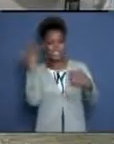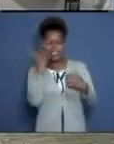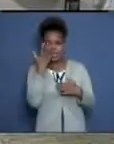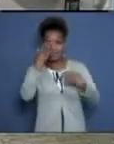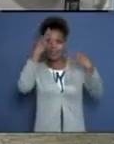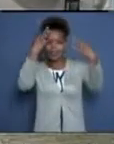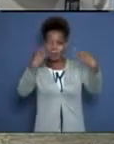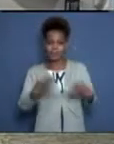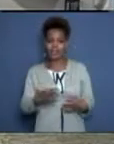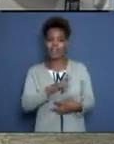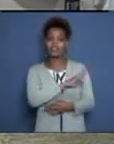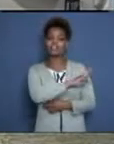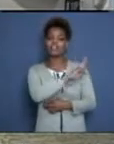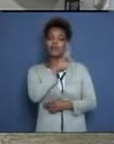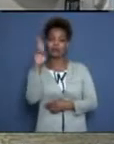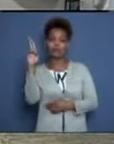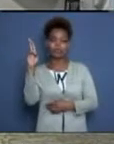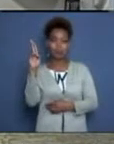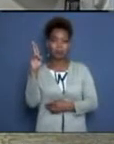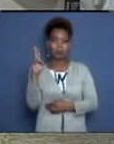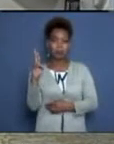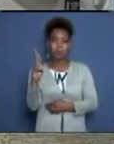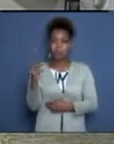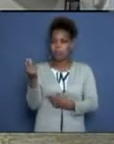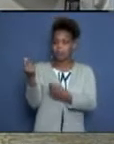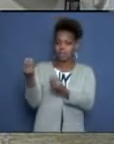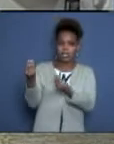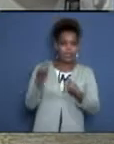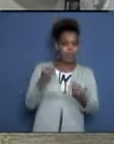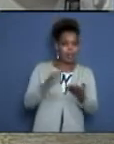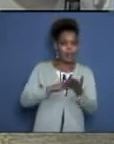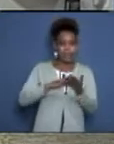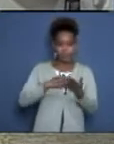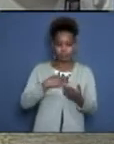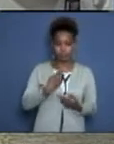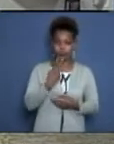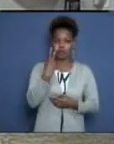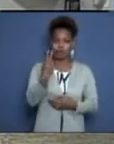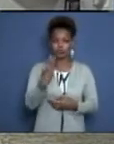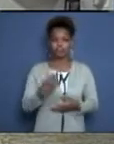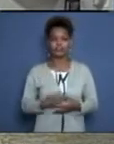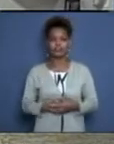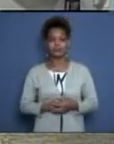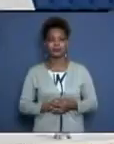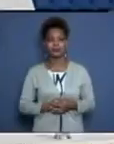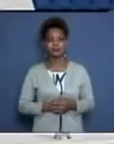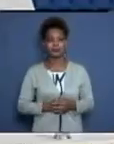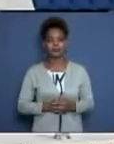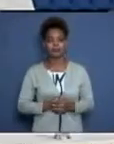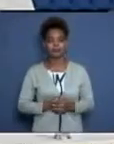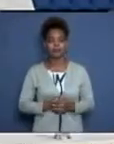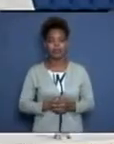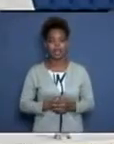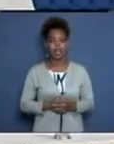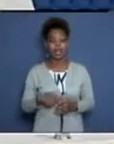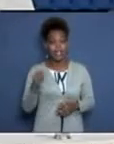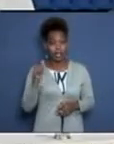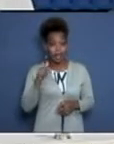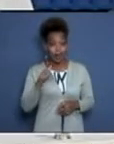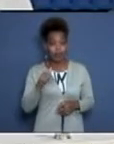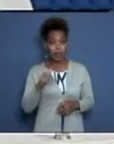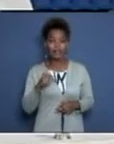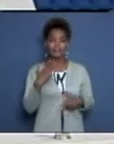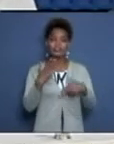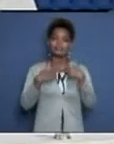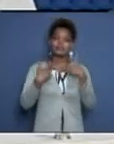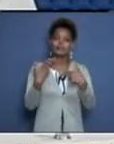verdaderos revolucionarios, desinteresadamente allí dando su aporte. Continúe. De esta manera, es decir, hemos tenido el incremento